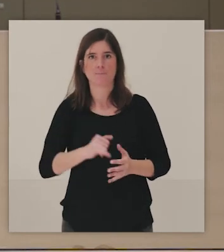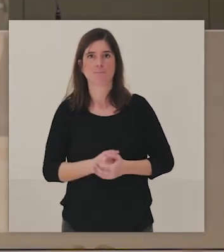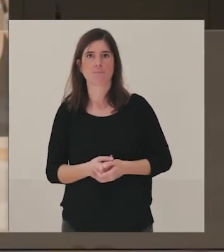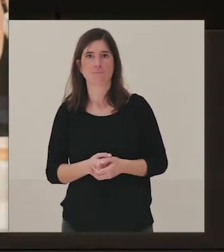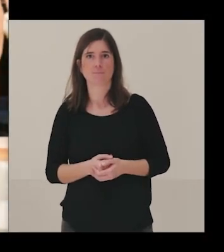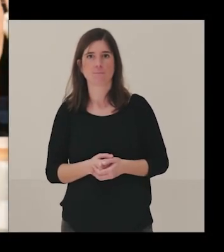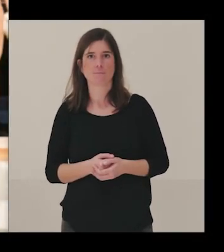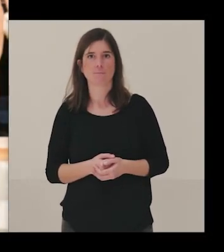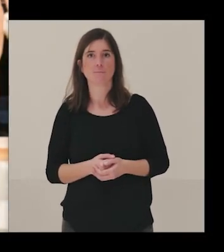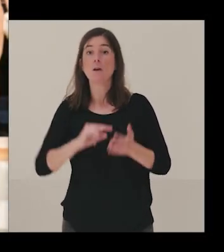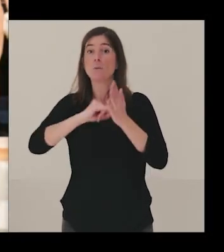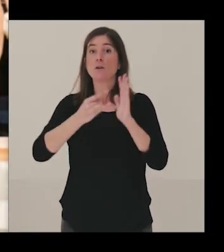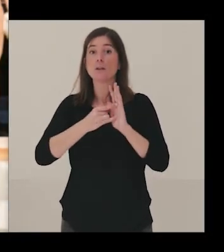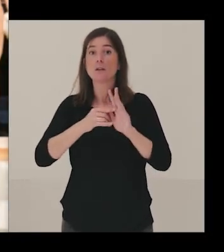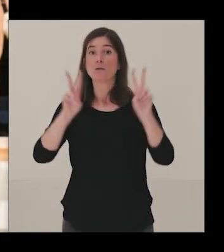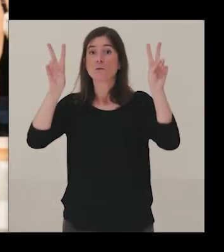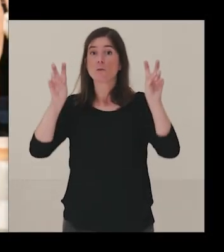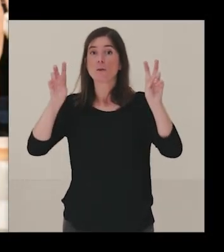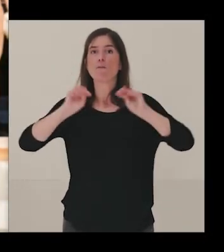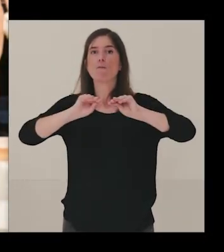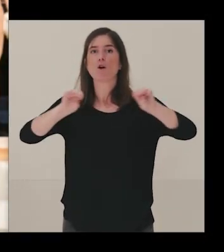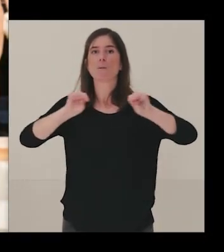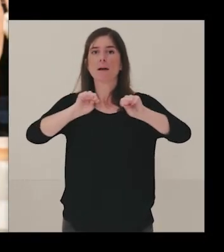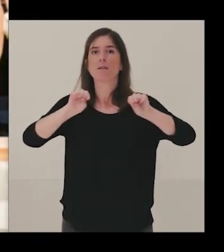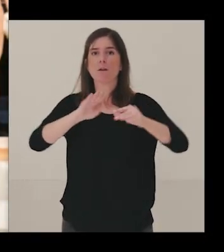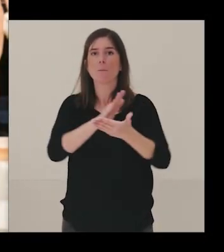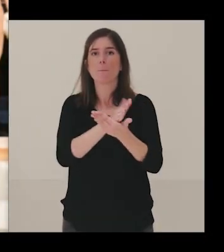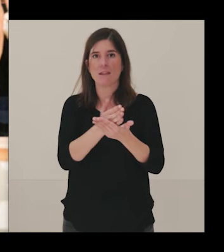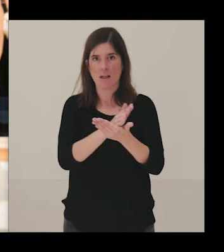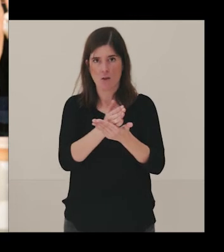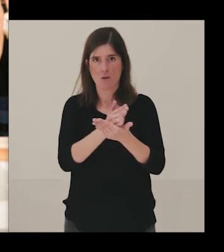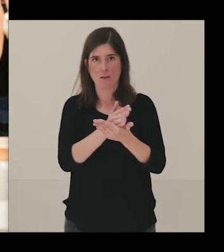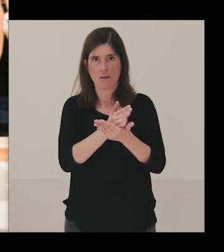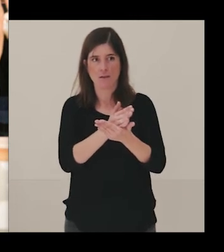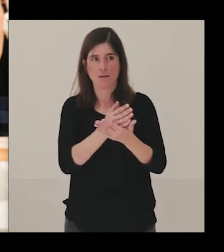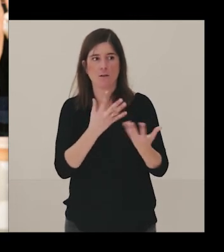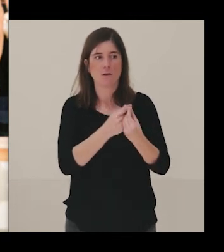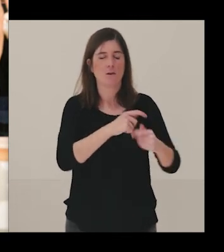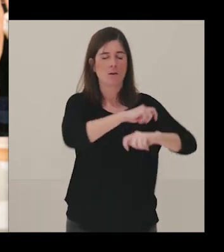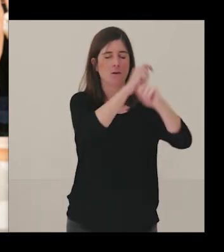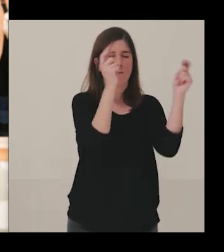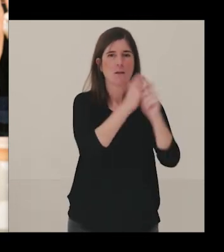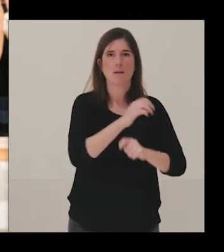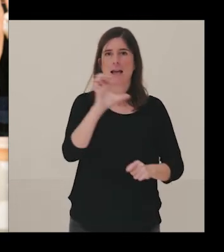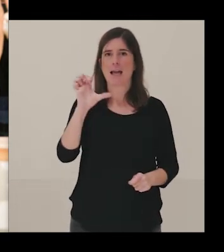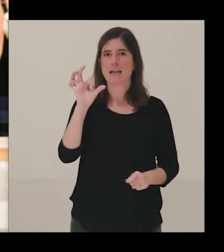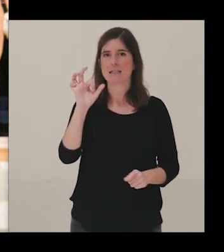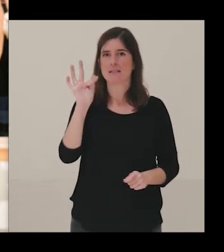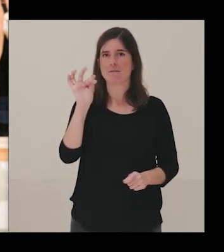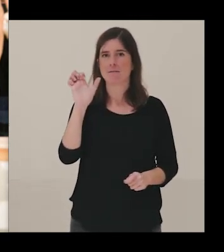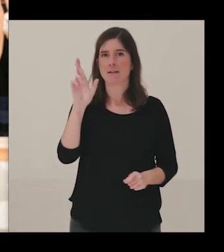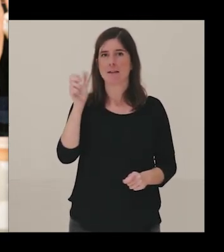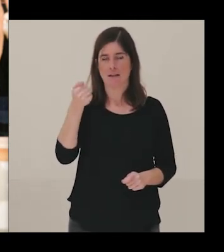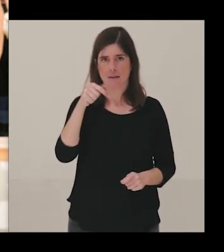rápido. Formando mediadores es un proyecto que hacemos en colaboración con Fundación Esfera y que lleva